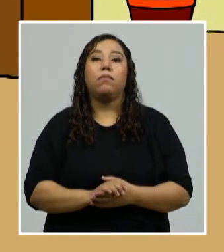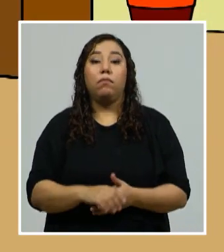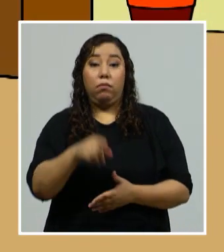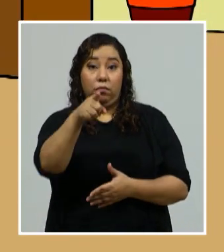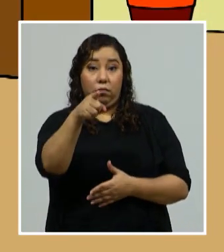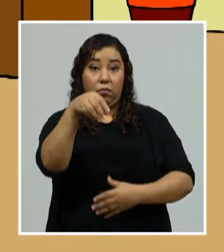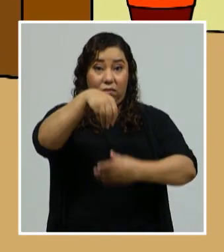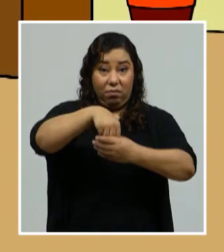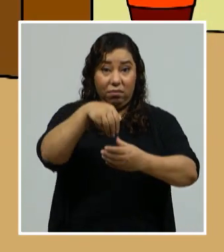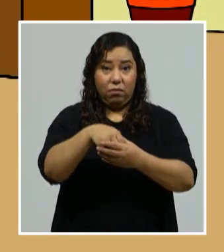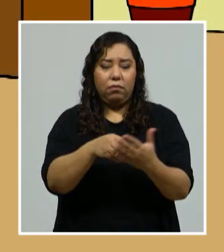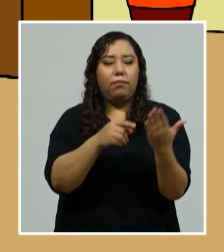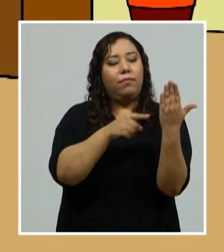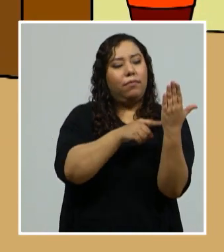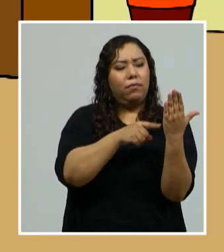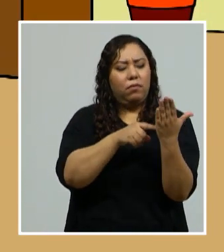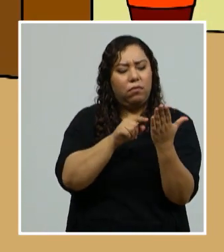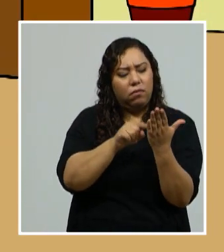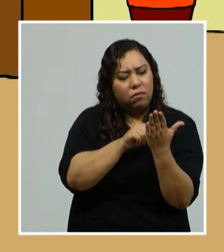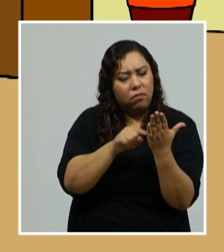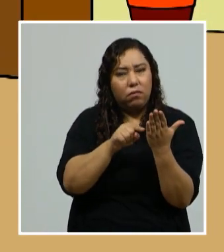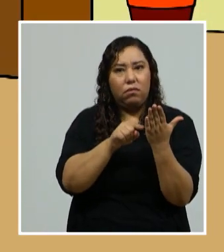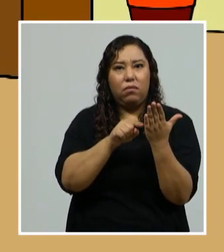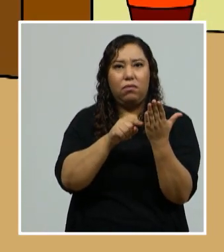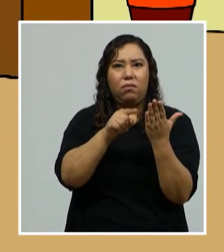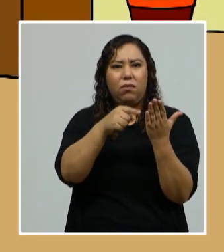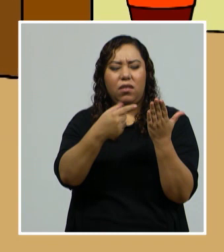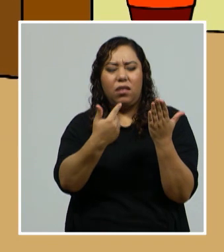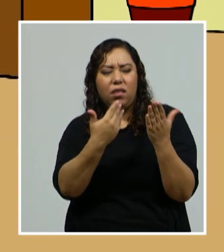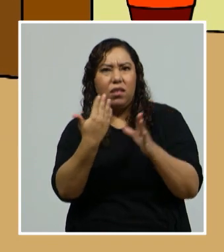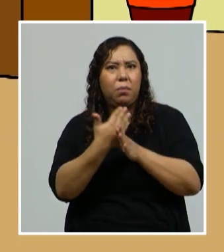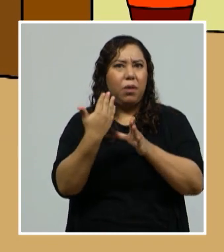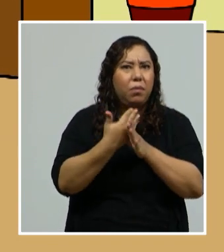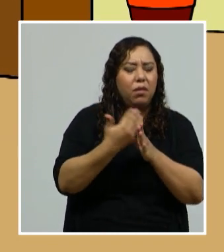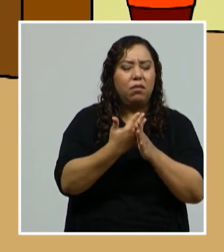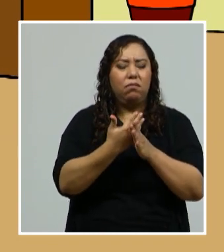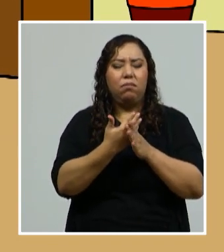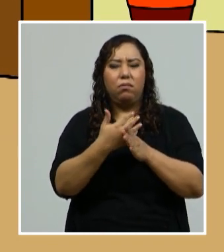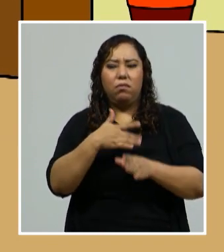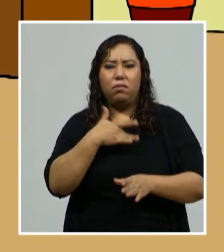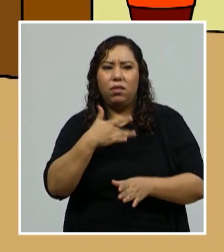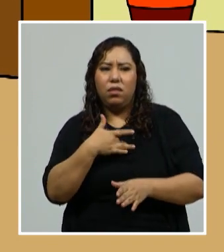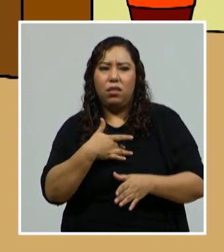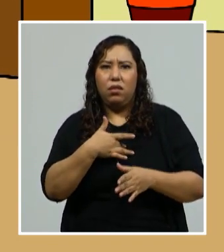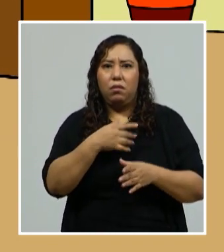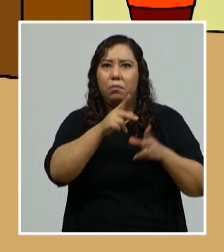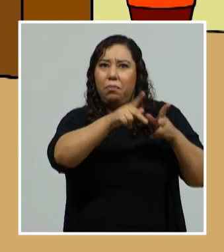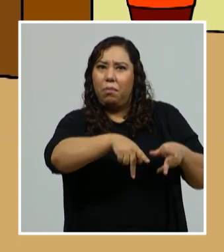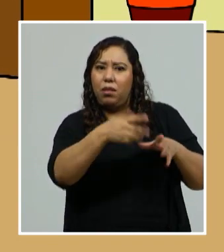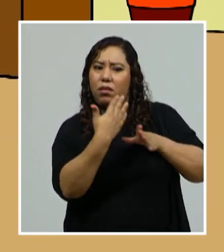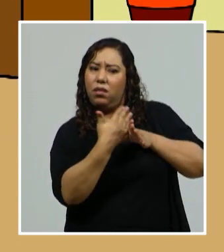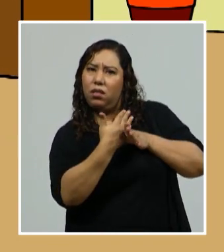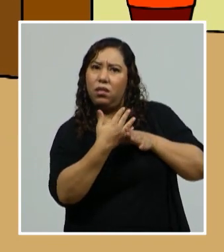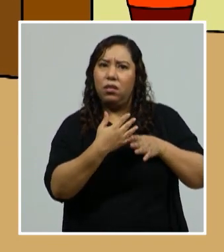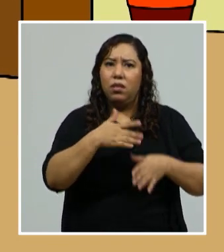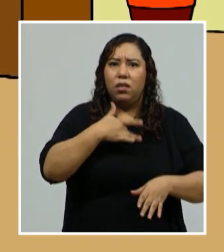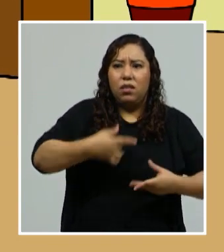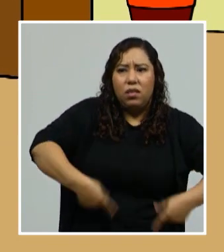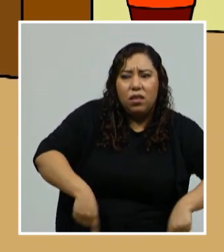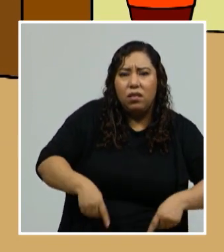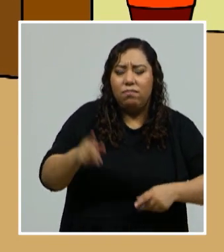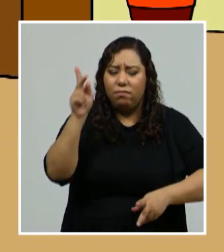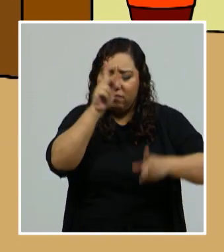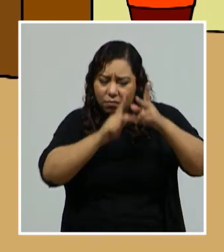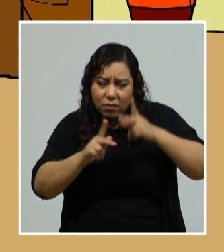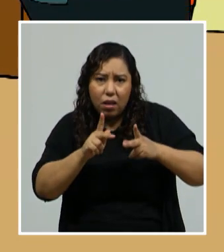algo que te hace sentir incómoda, nerviosa o preocupada, es mejor que se lo contés a una persona a la que